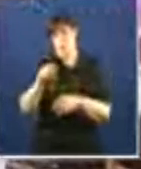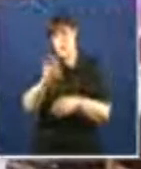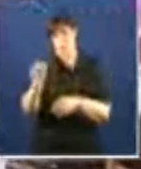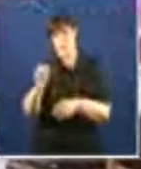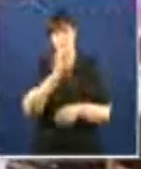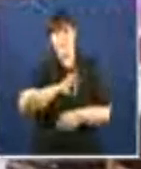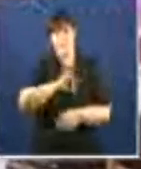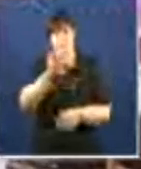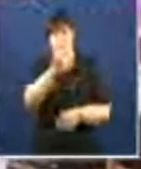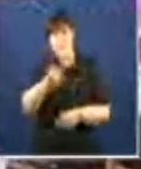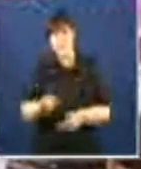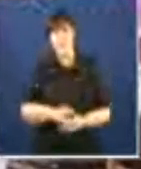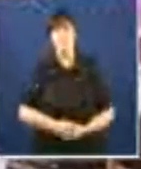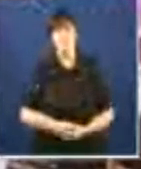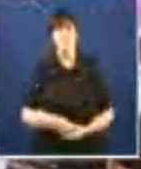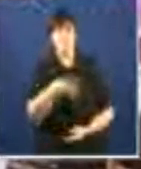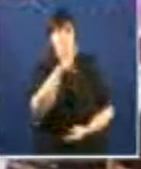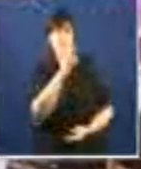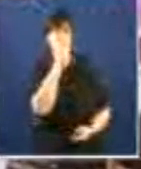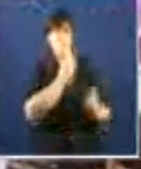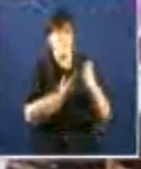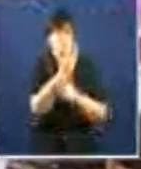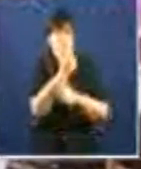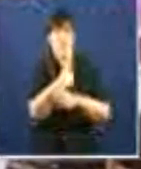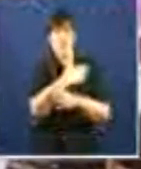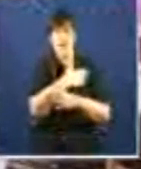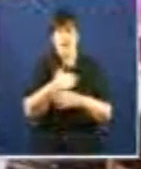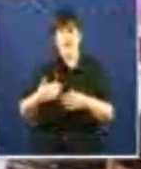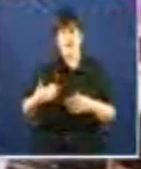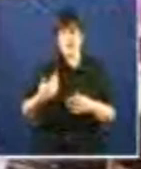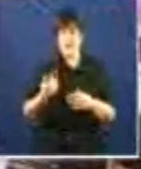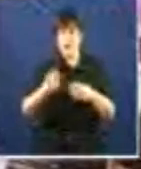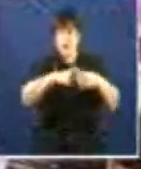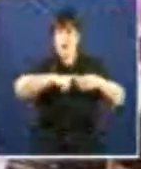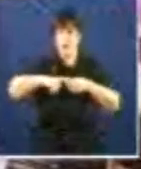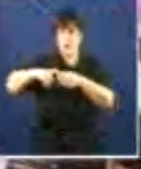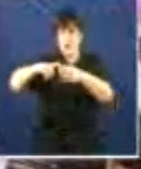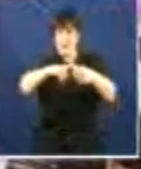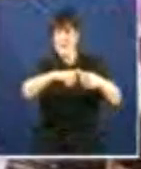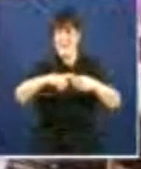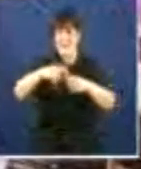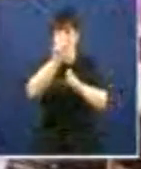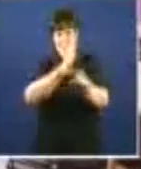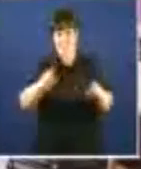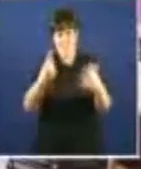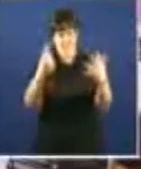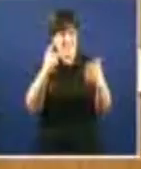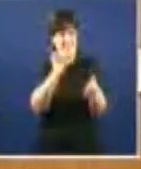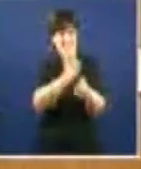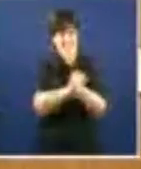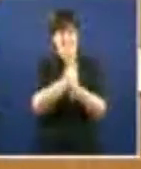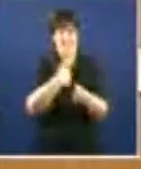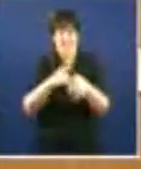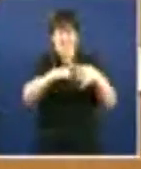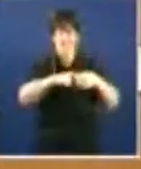Sí, bons días. Antes que nada, eu tamén quería mostrar a miña solidaridade coas seis personas que están detidas precisamente